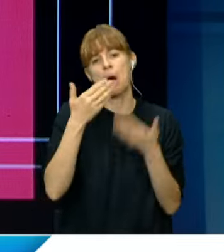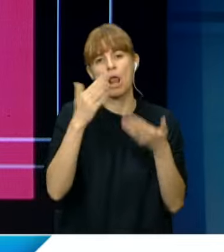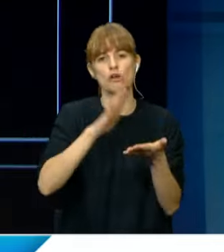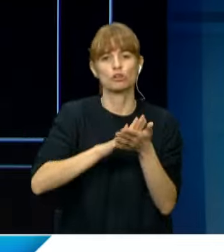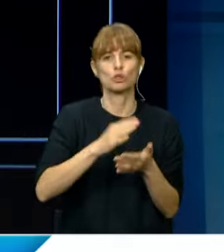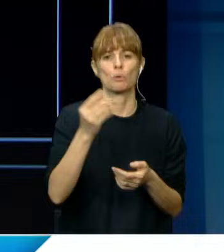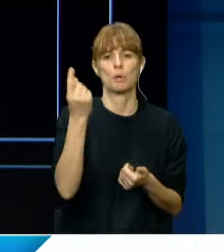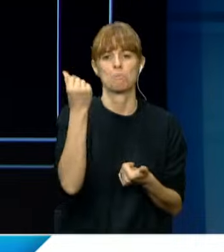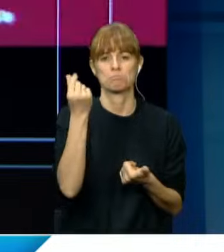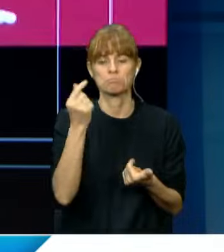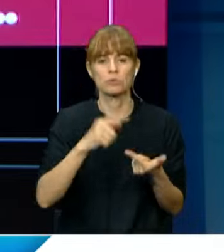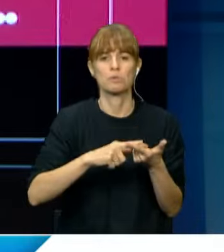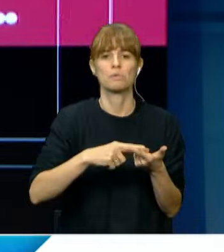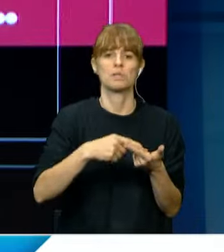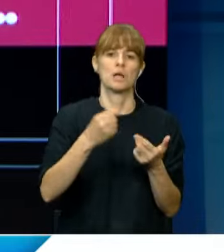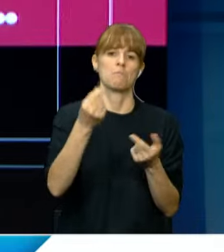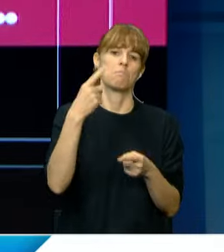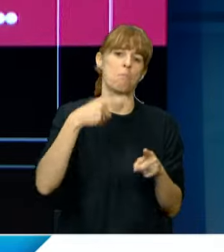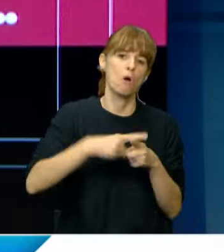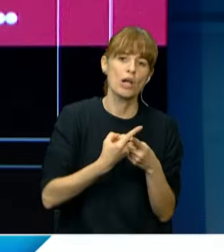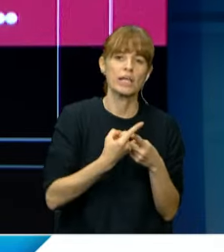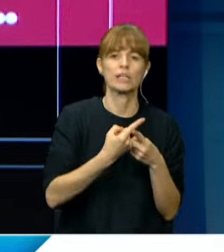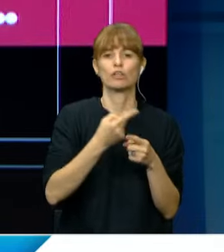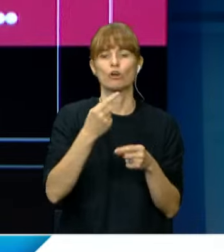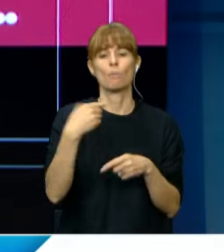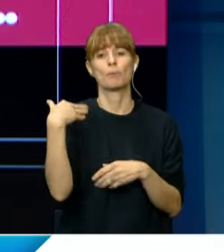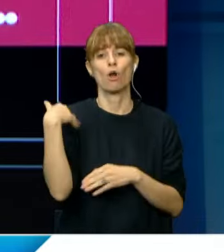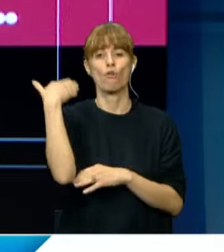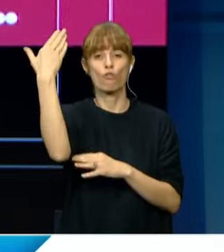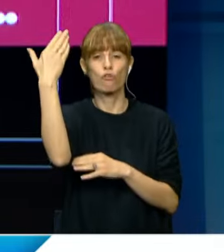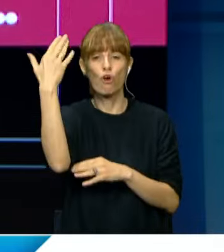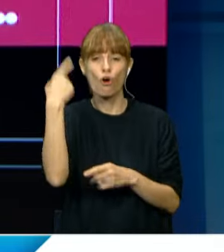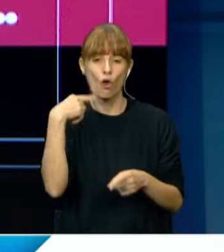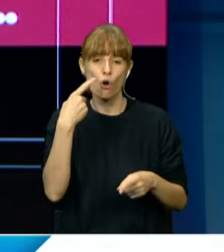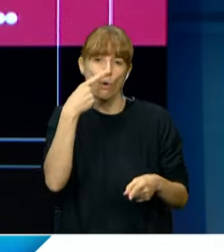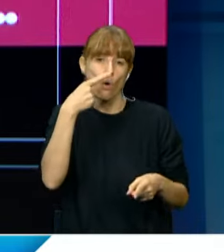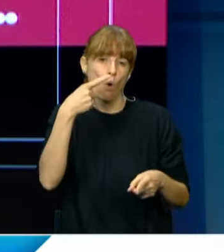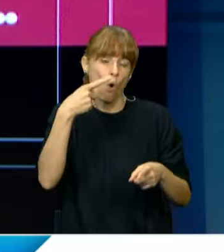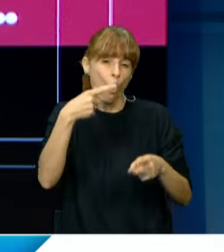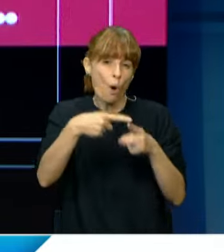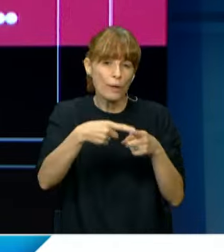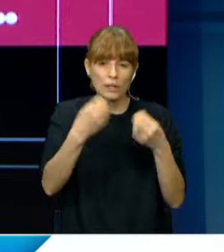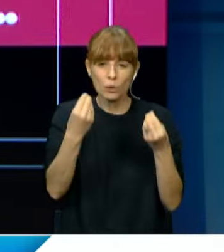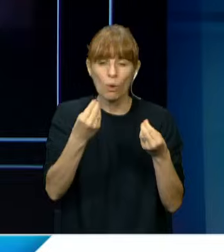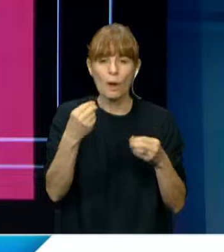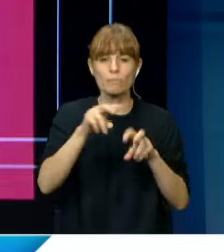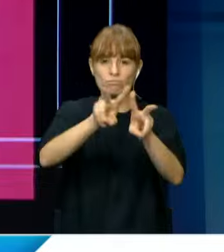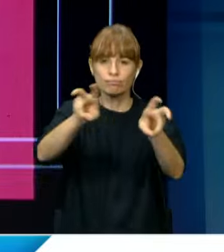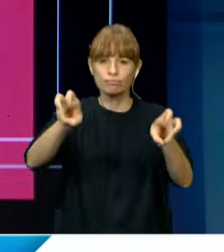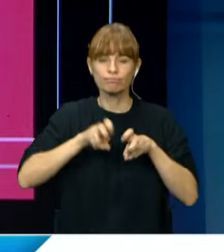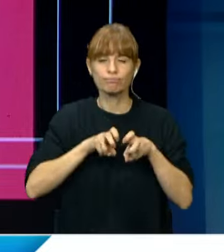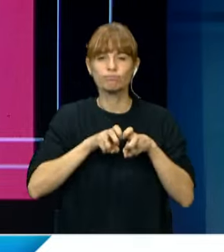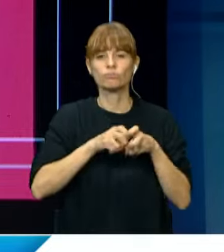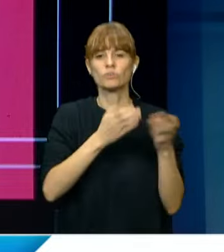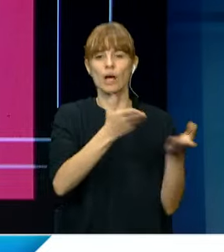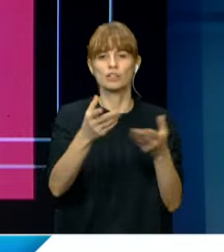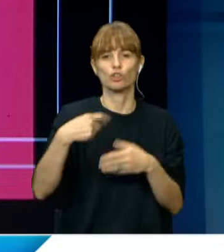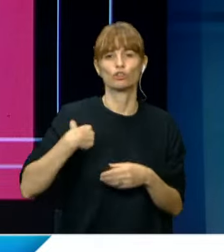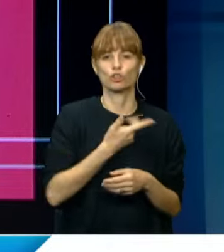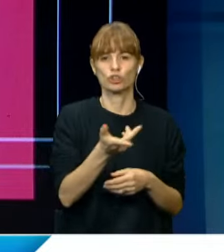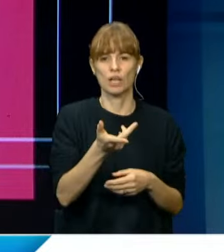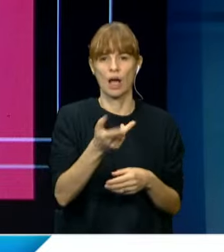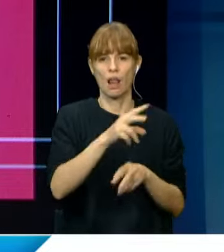y políticos, el foro tiene un fin solidario, recaudando fondos para la Fundación de Acción Social, JABAT,